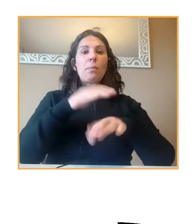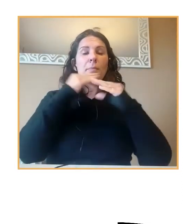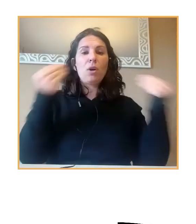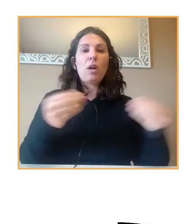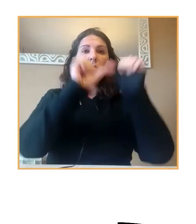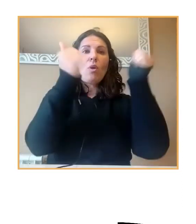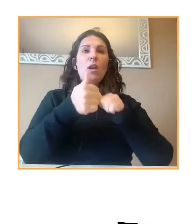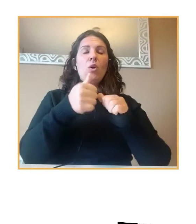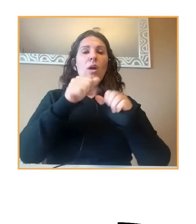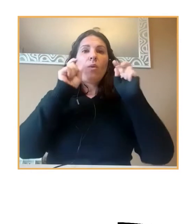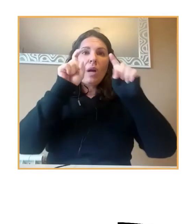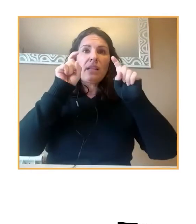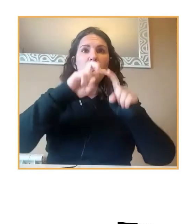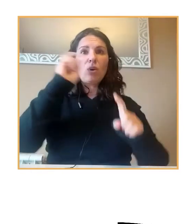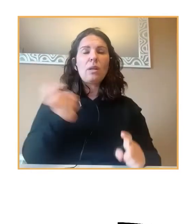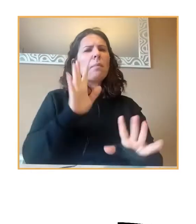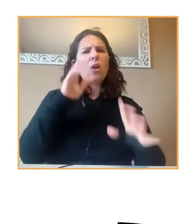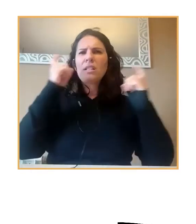pero están haciendo un esfuerzo espectacular